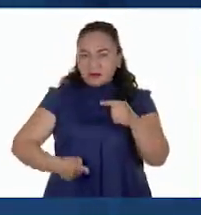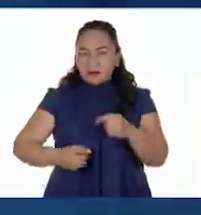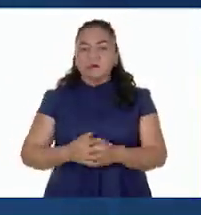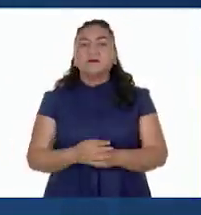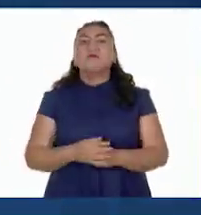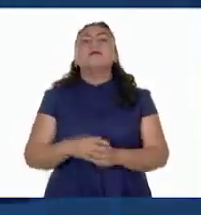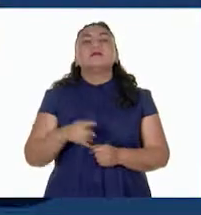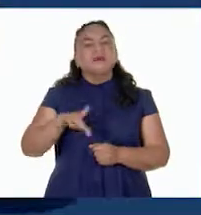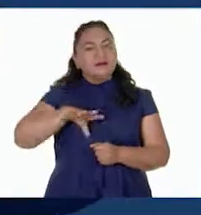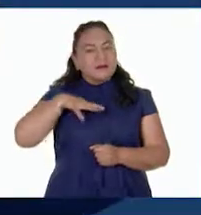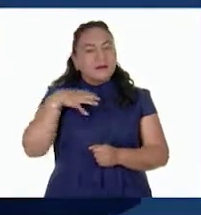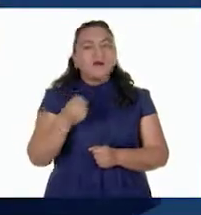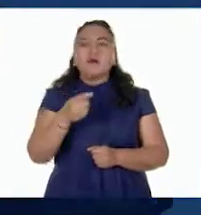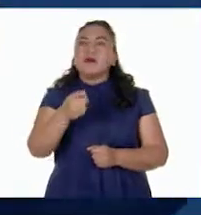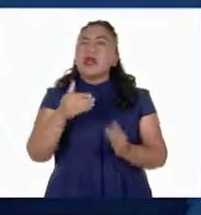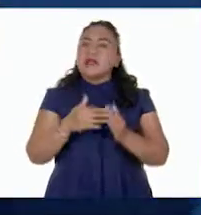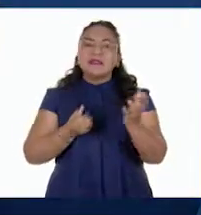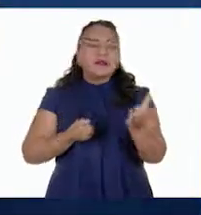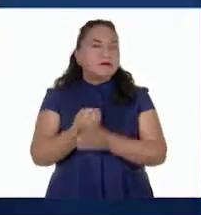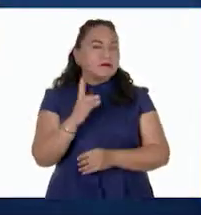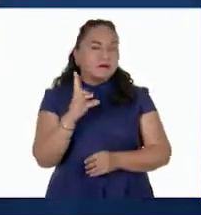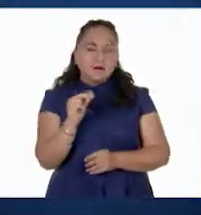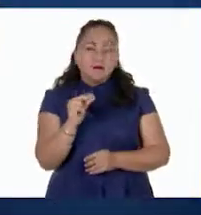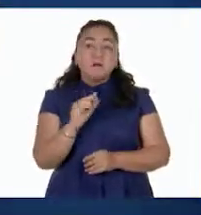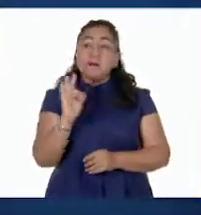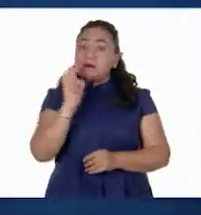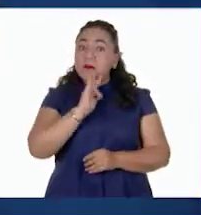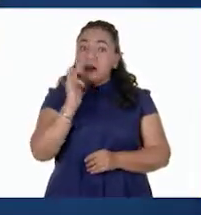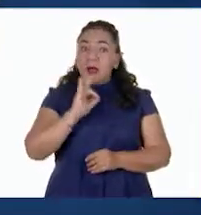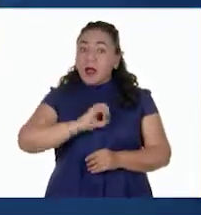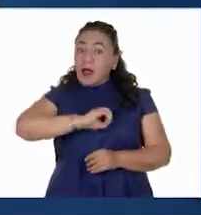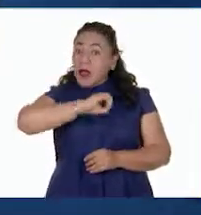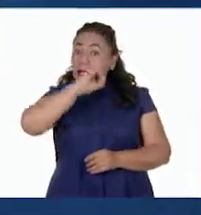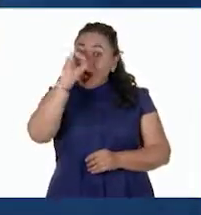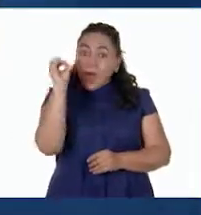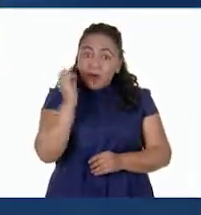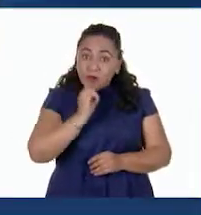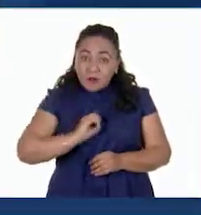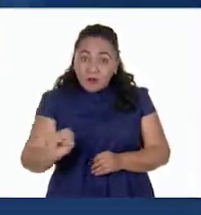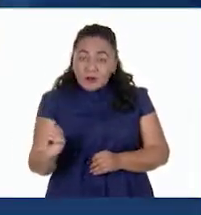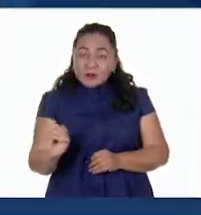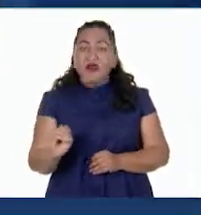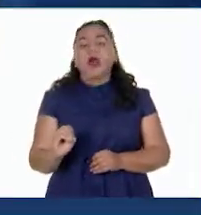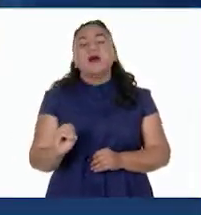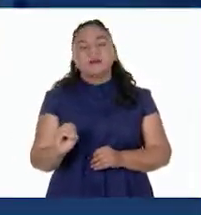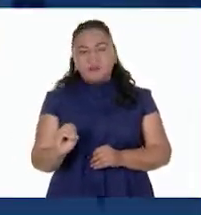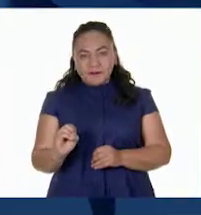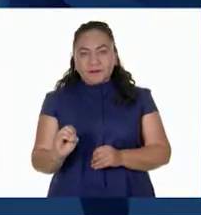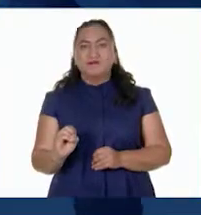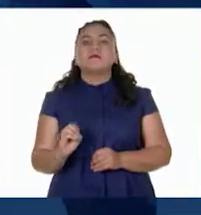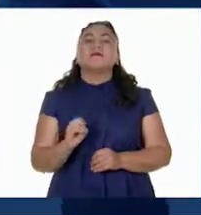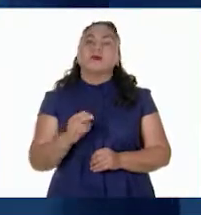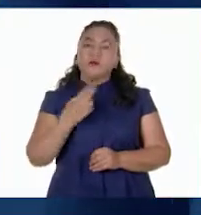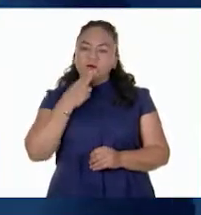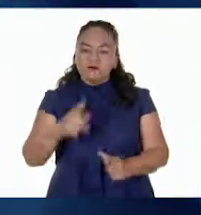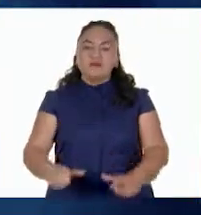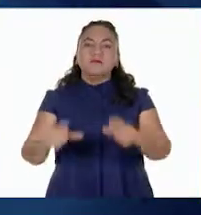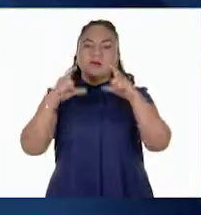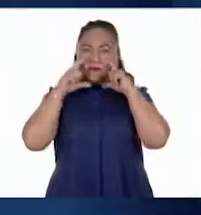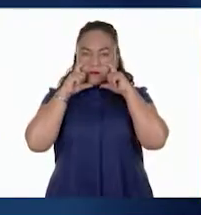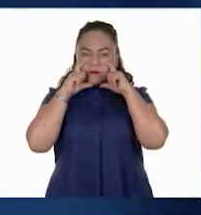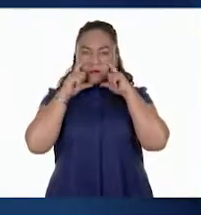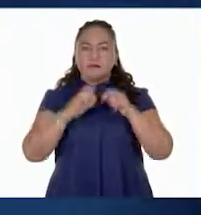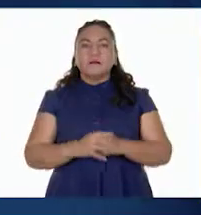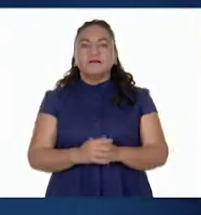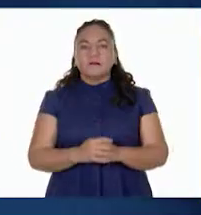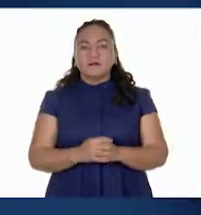Trata de no salir de casa a menos que sea muy necesario. Si lo haces, utiliza